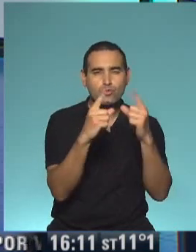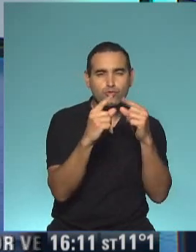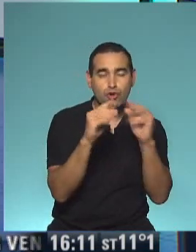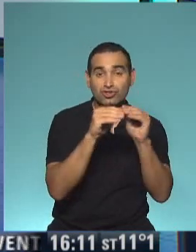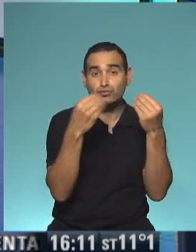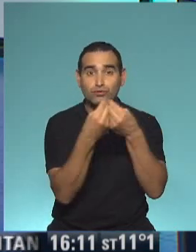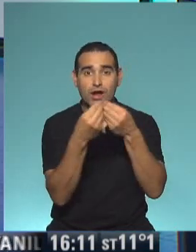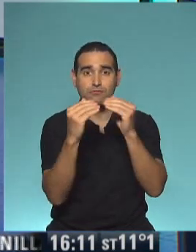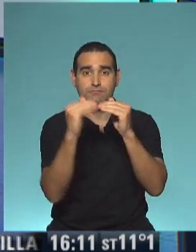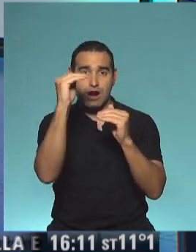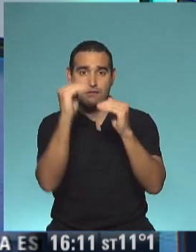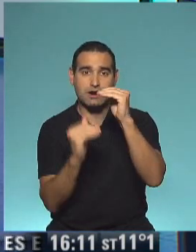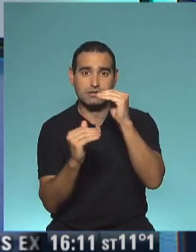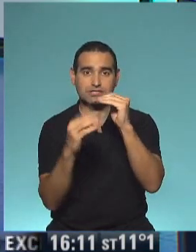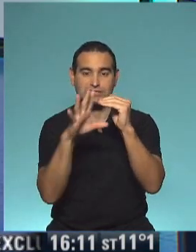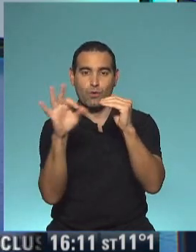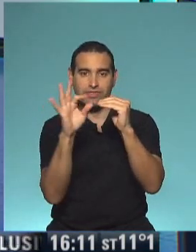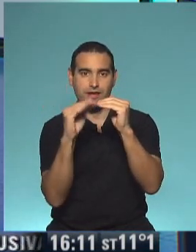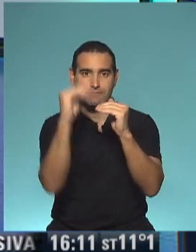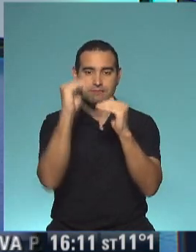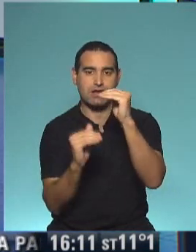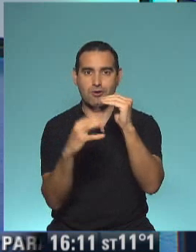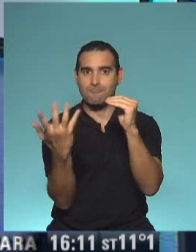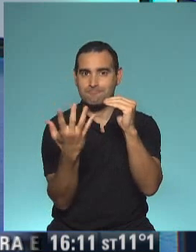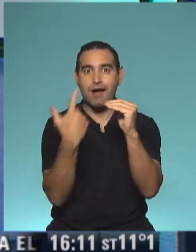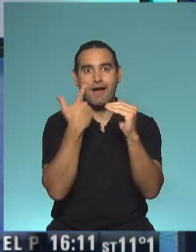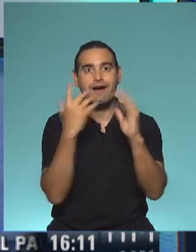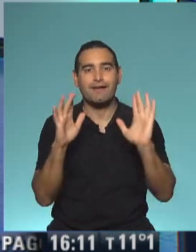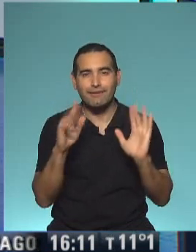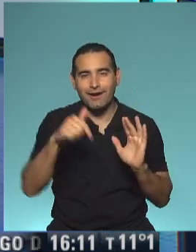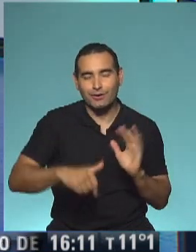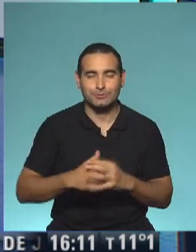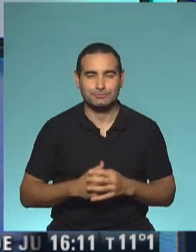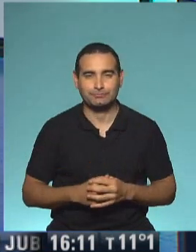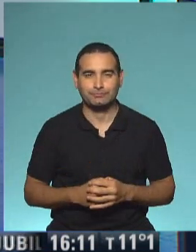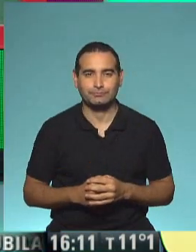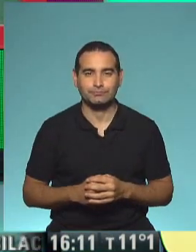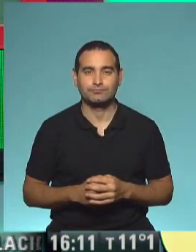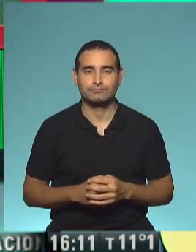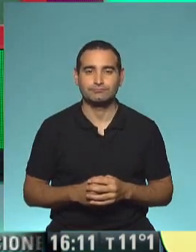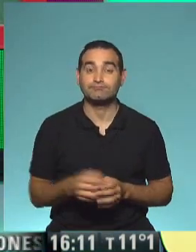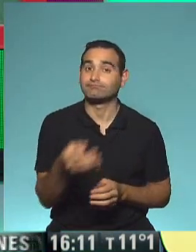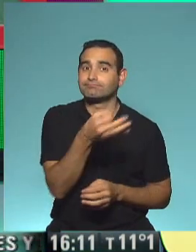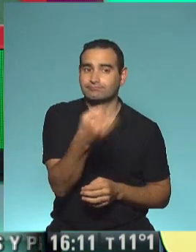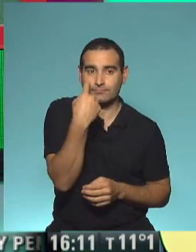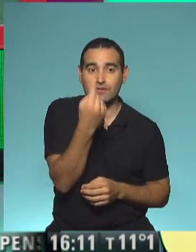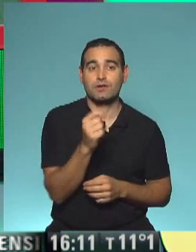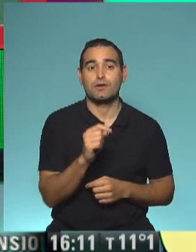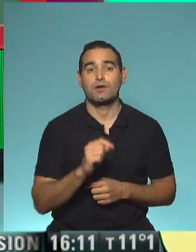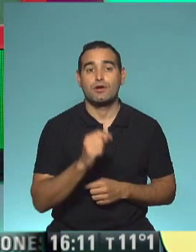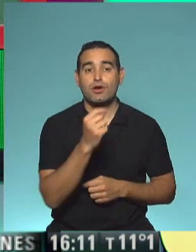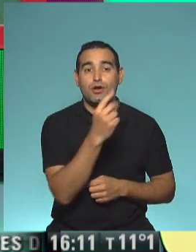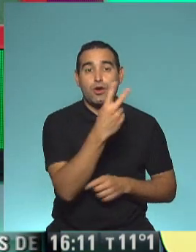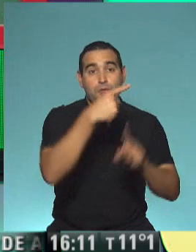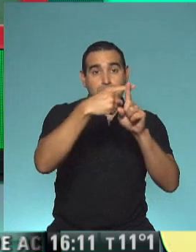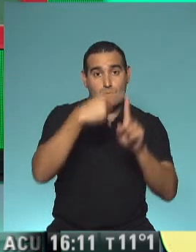resultado más grande o más chico que 50. Así que vamos analizando mientras vemos lo que escribe la señora. está. Miren, hice dos cálculos de